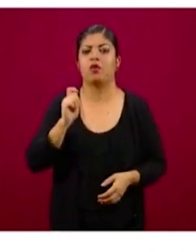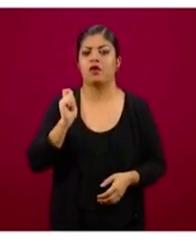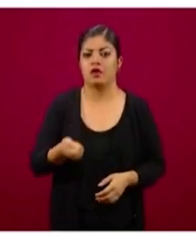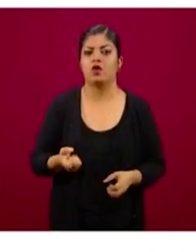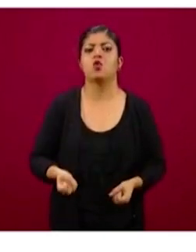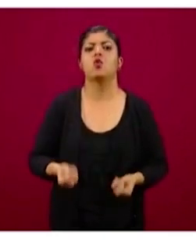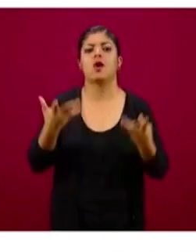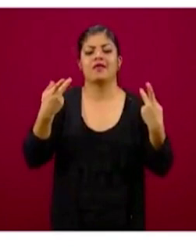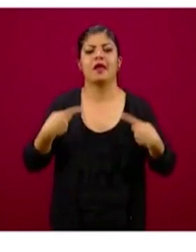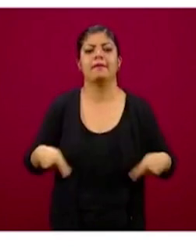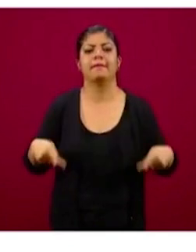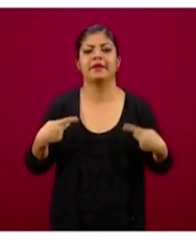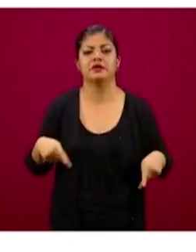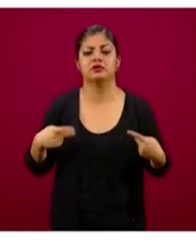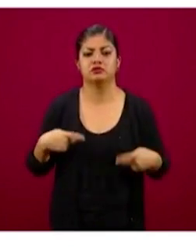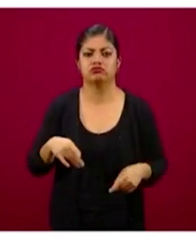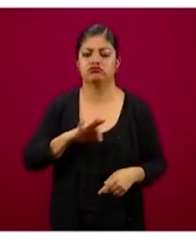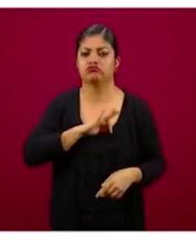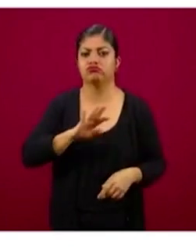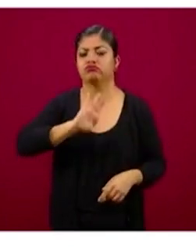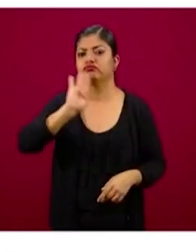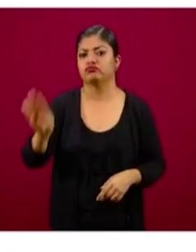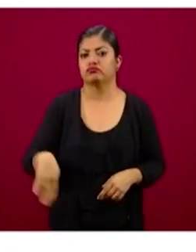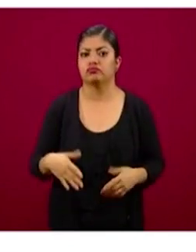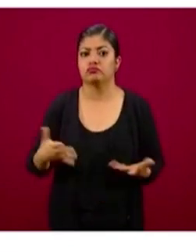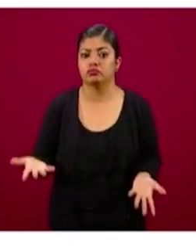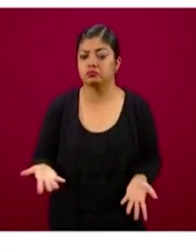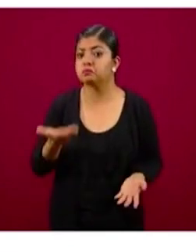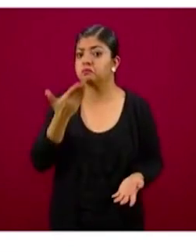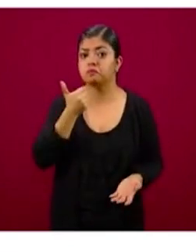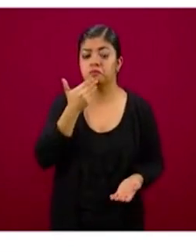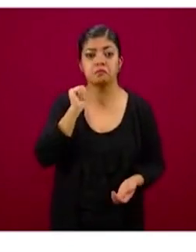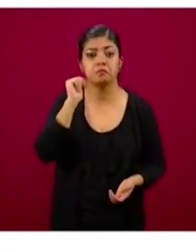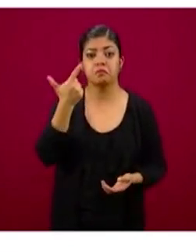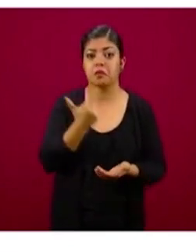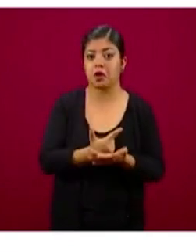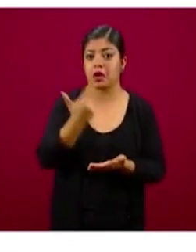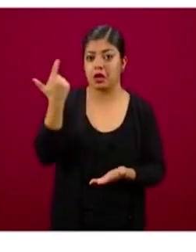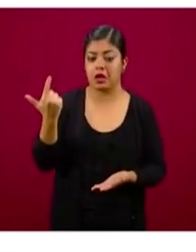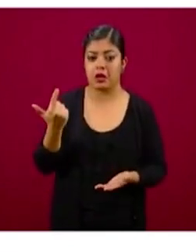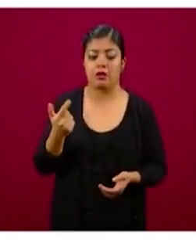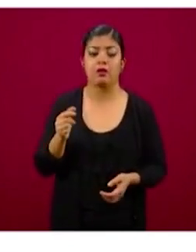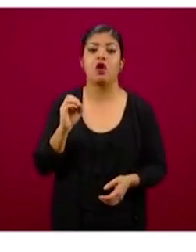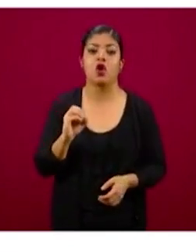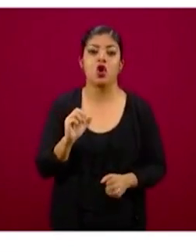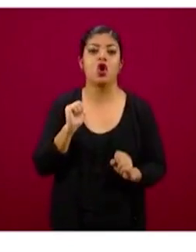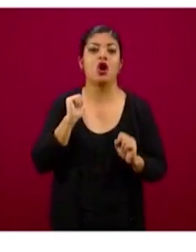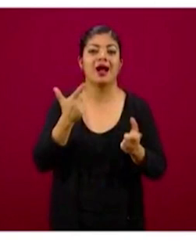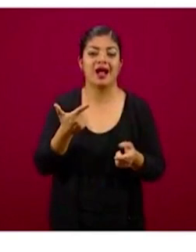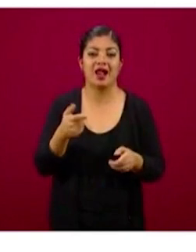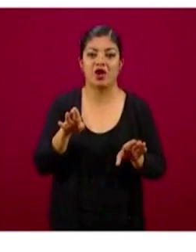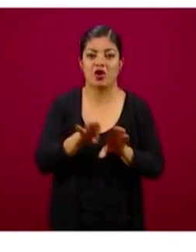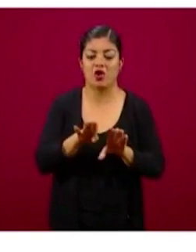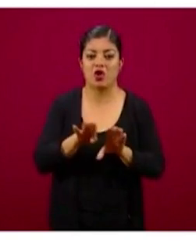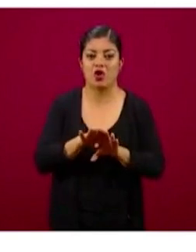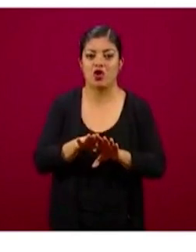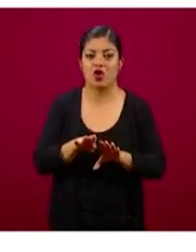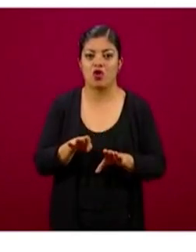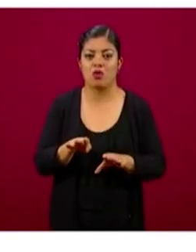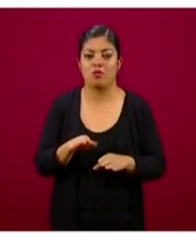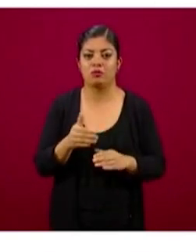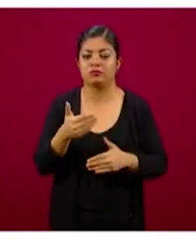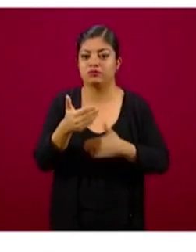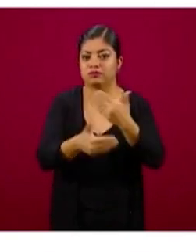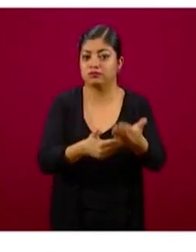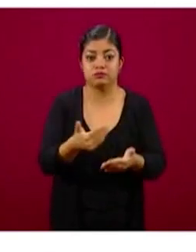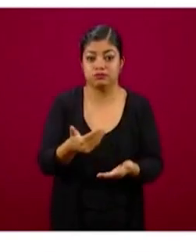cuántas personas realmente pudieran haber fallecido sin tener ningún factor de riesgo o sin tener ninguna comorbilidad, más allá de